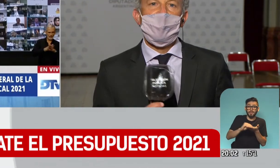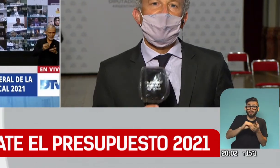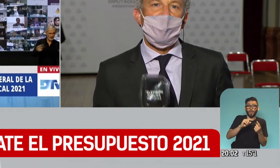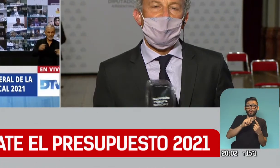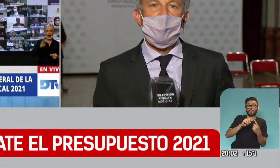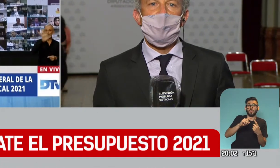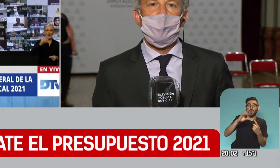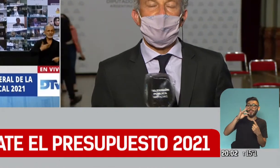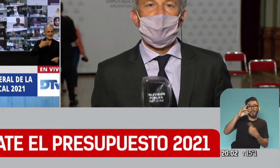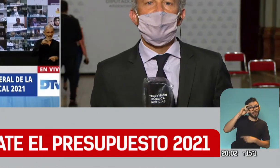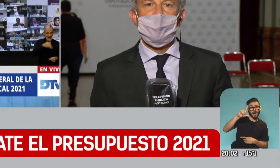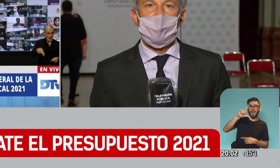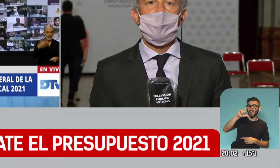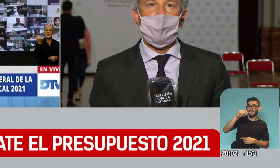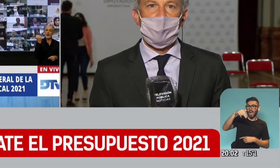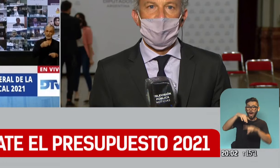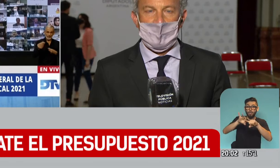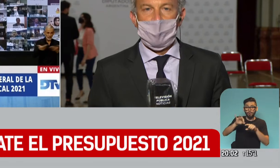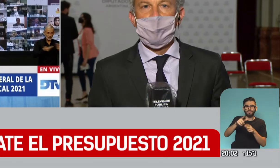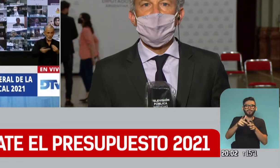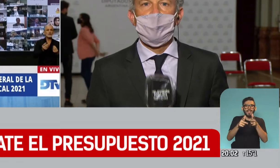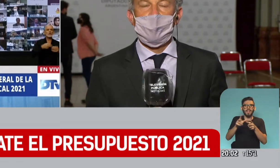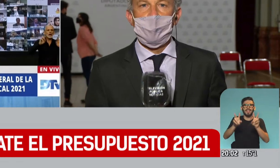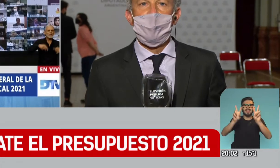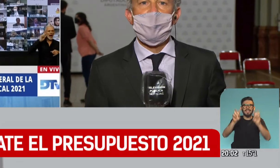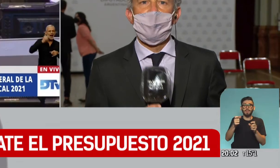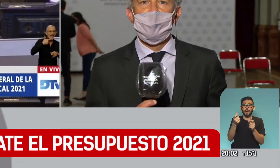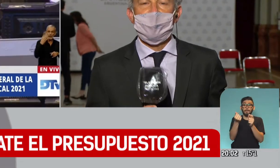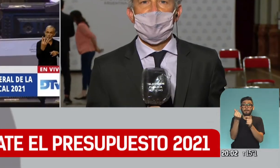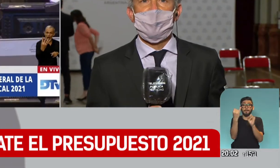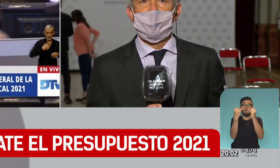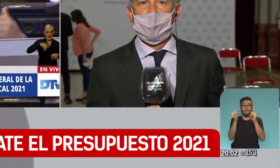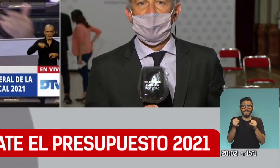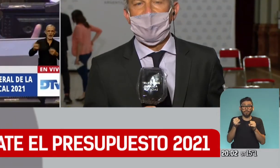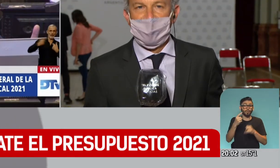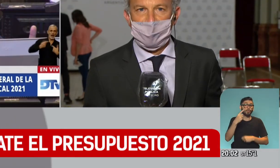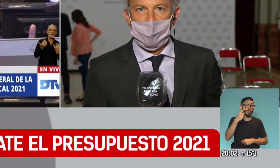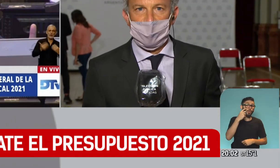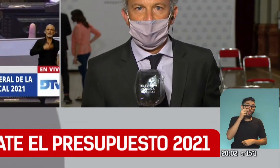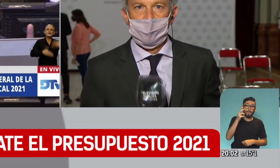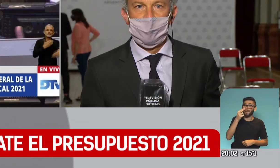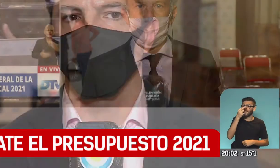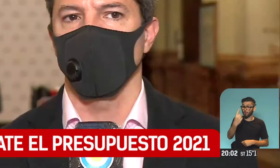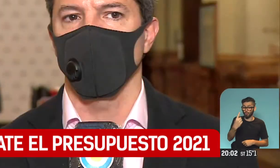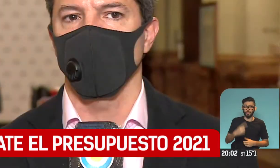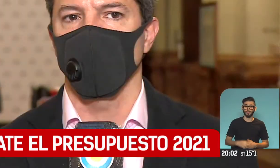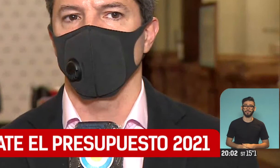Nicolás del Caño. Esto es lo que decía con respecto al presupuesto 2021 que se está presentando en este momento.